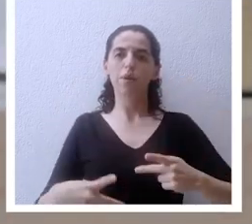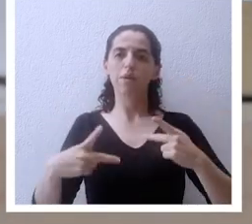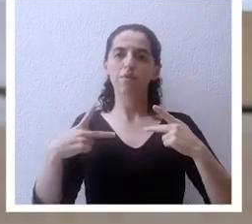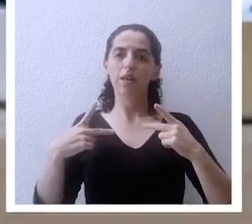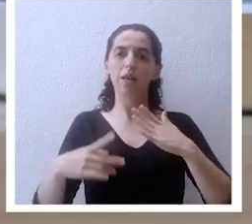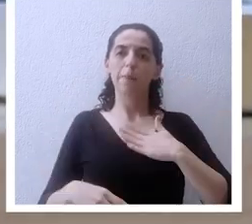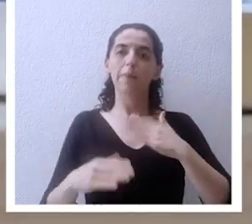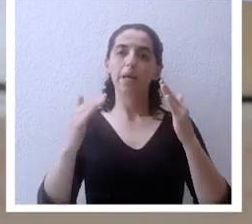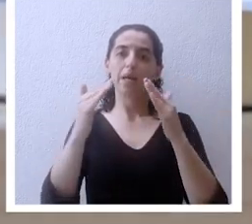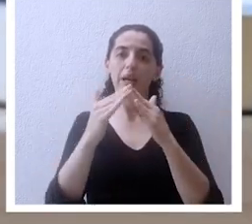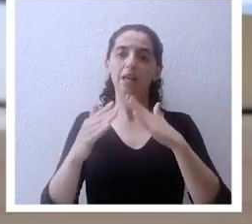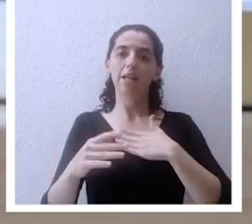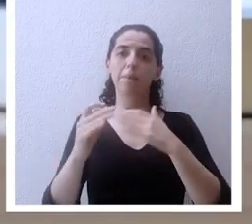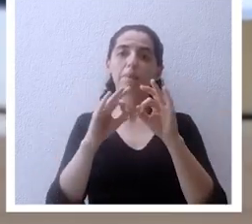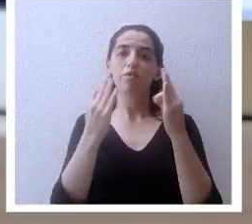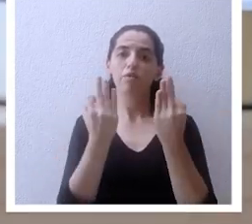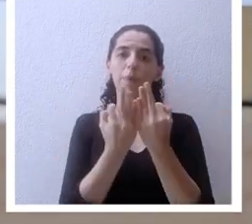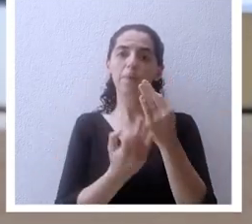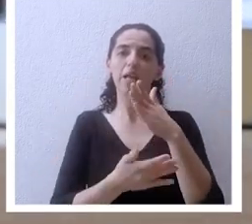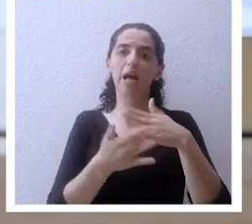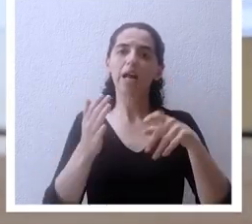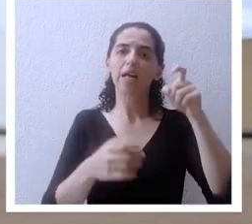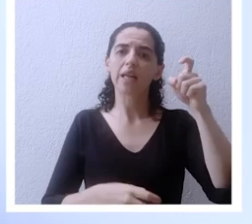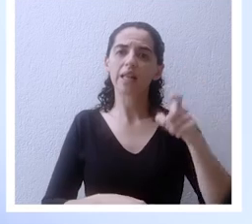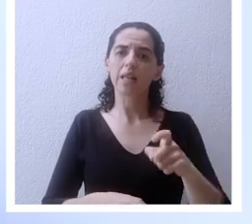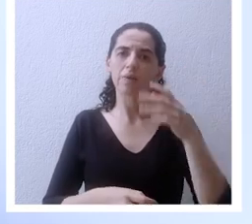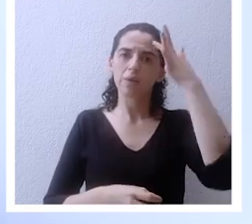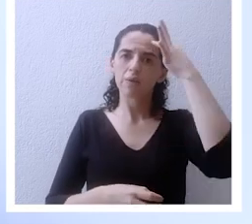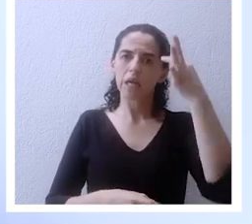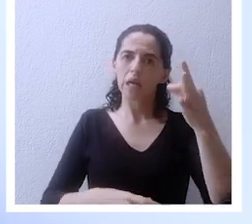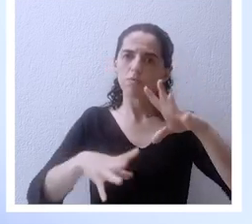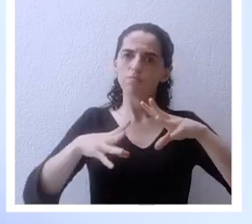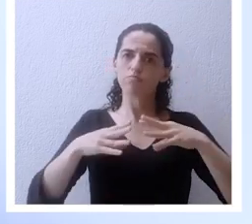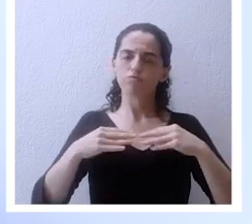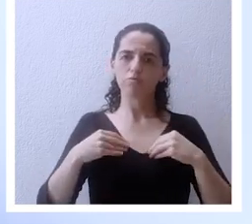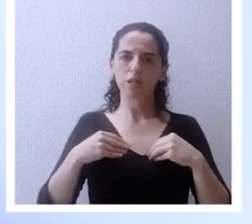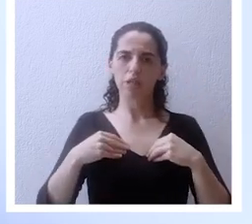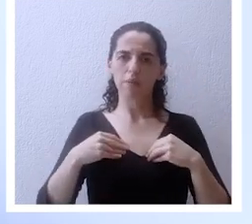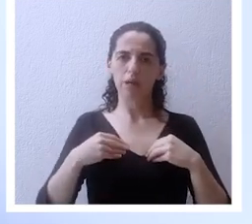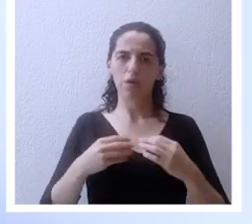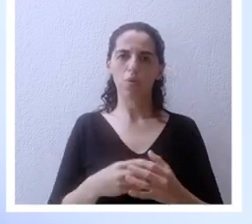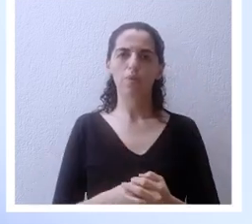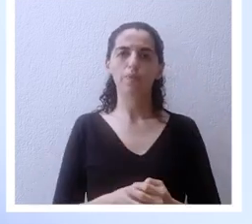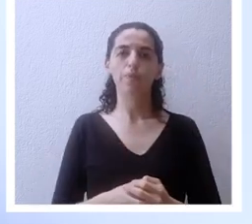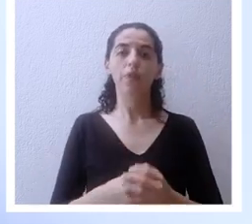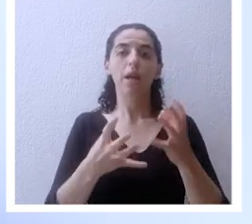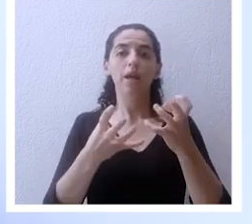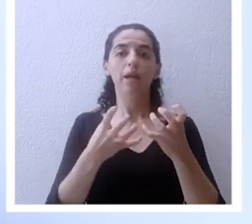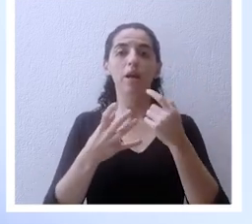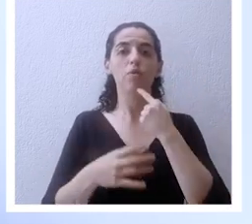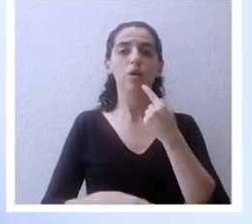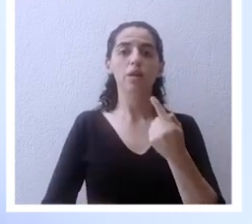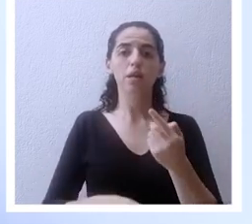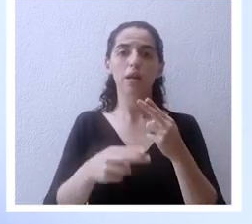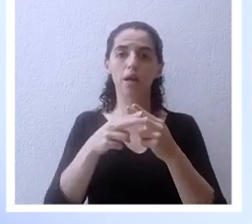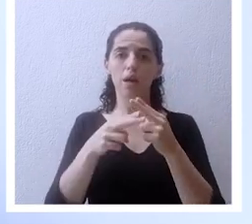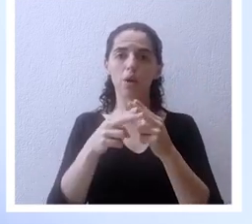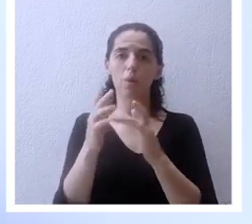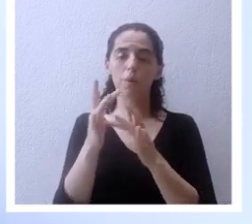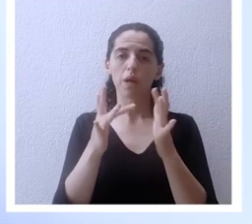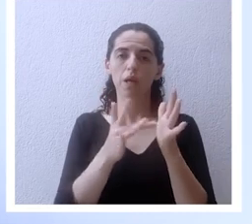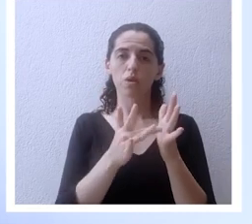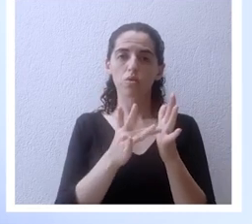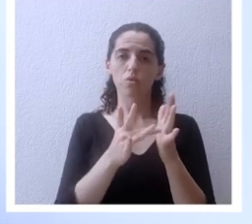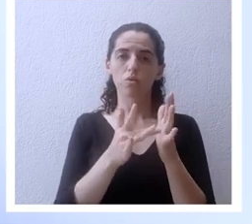familia alguien tiene que creerlo en este día alguien tiene que abrazarlo y quiero decirte en el nombre de Jesús